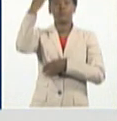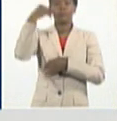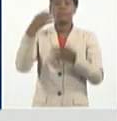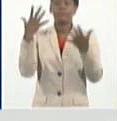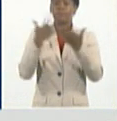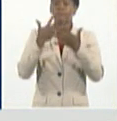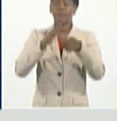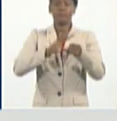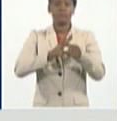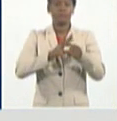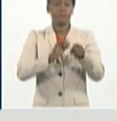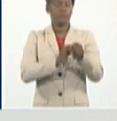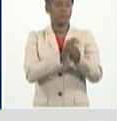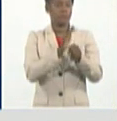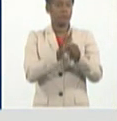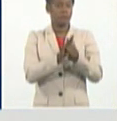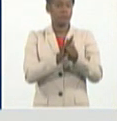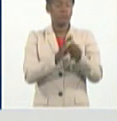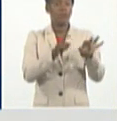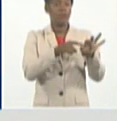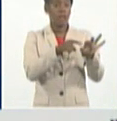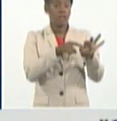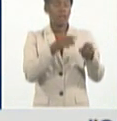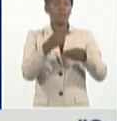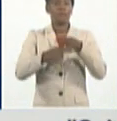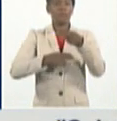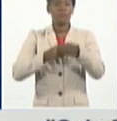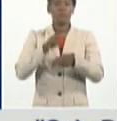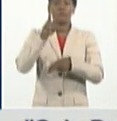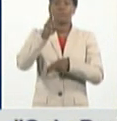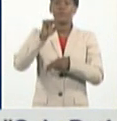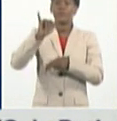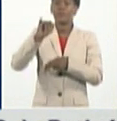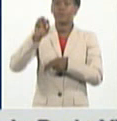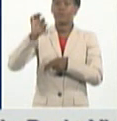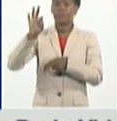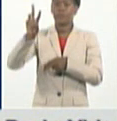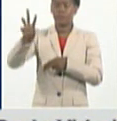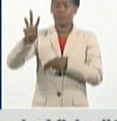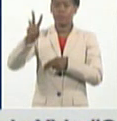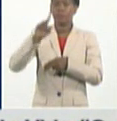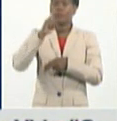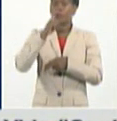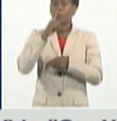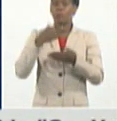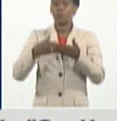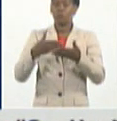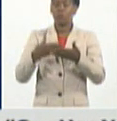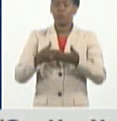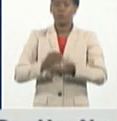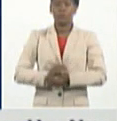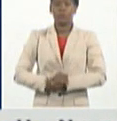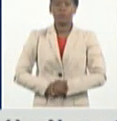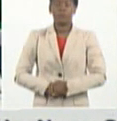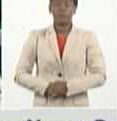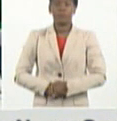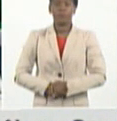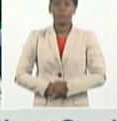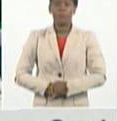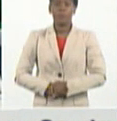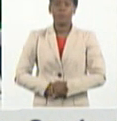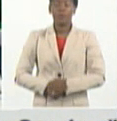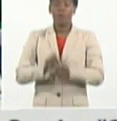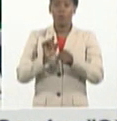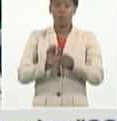263 muestras en el día de ayer. Por positividad, por